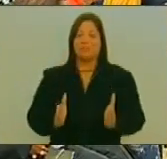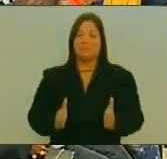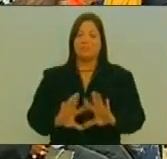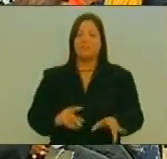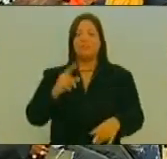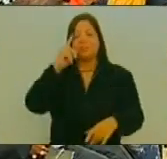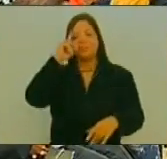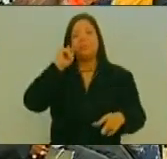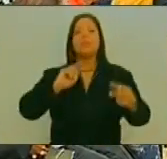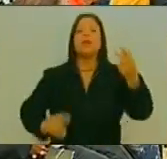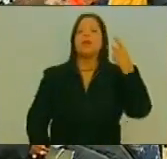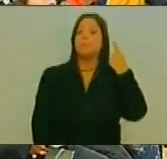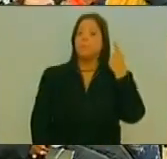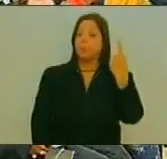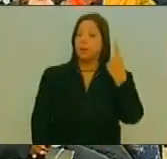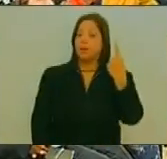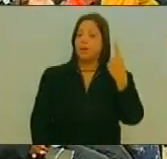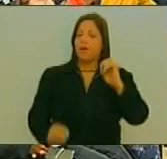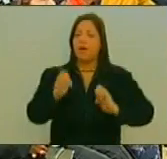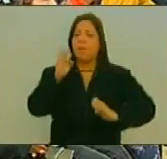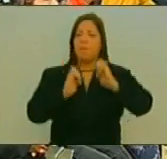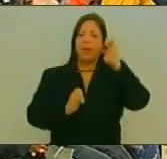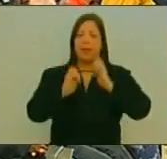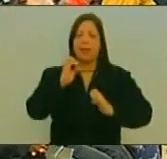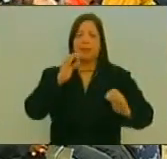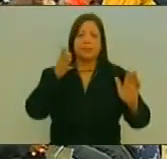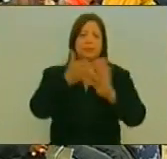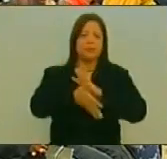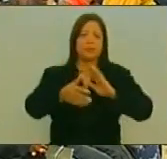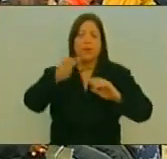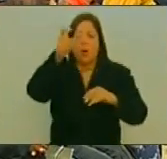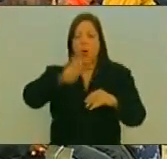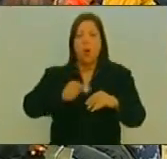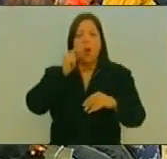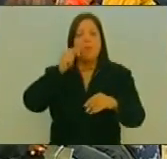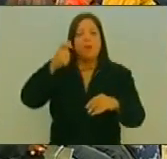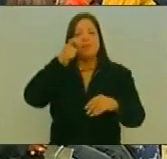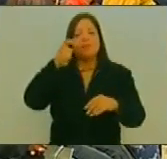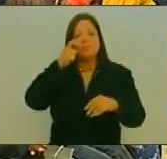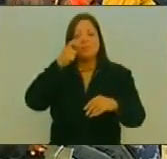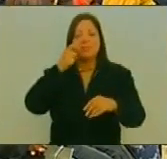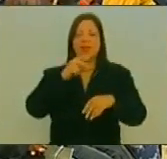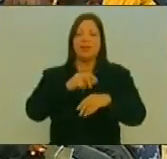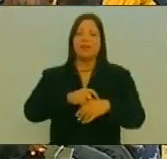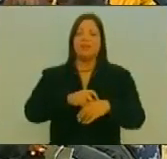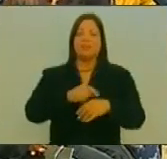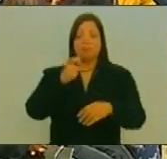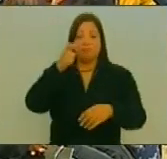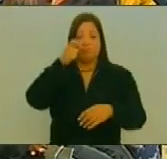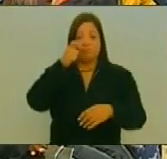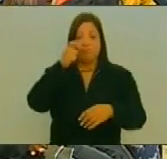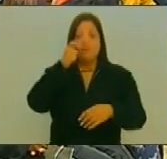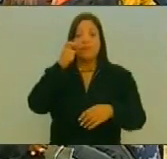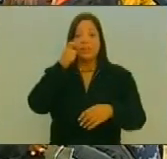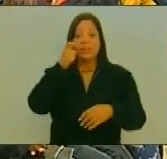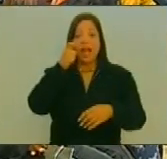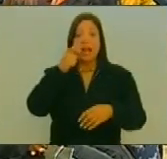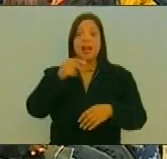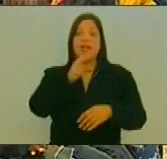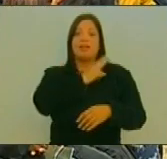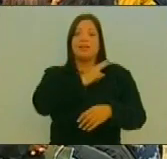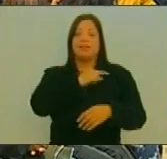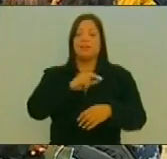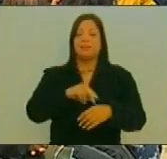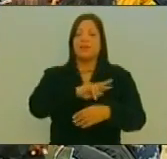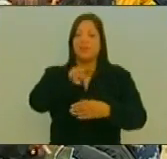Primer punto Balance que presenta el ciudadano doctor Tarek William Saab Fiscal